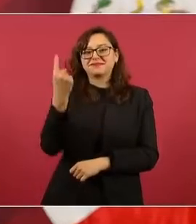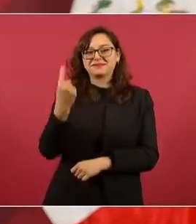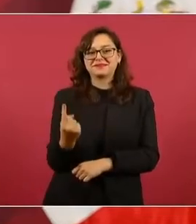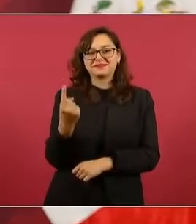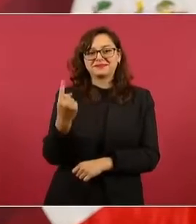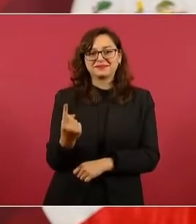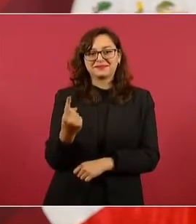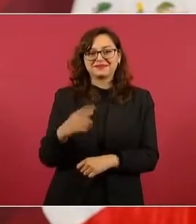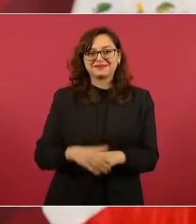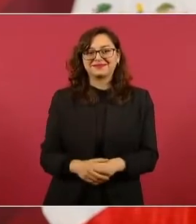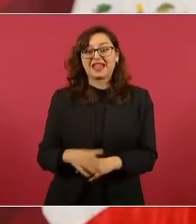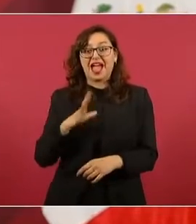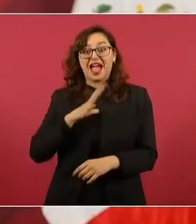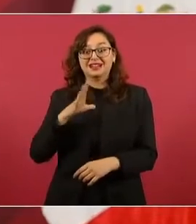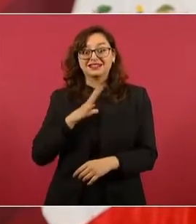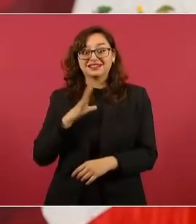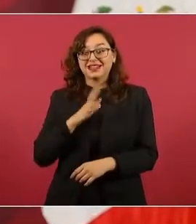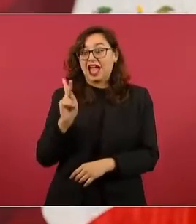Calimán.